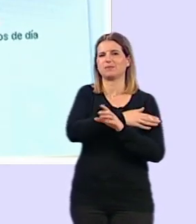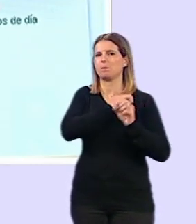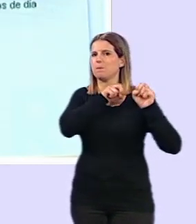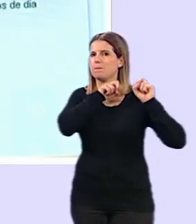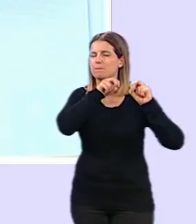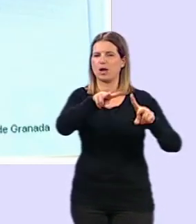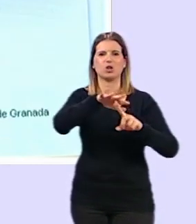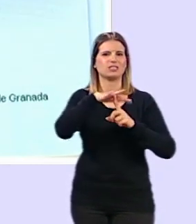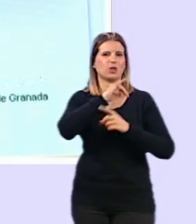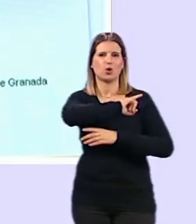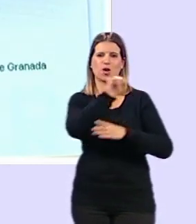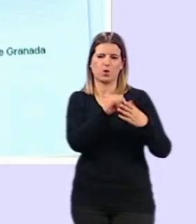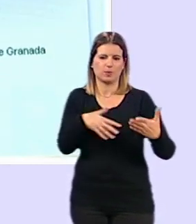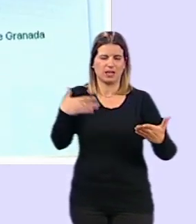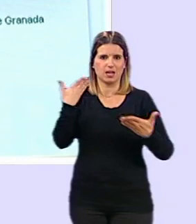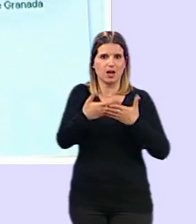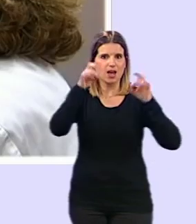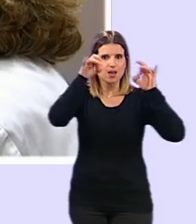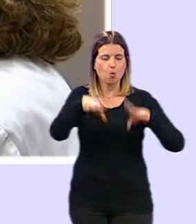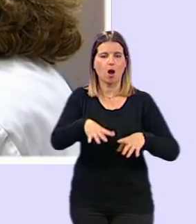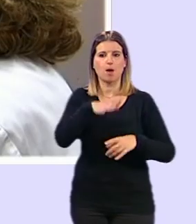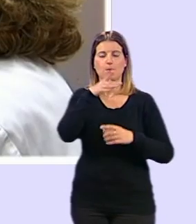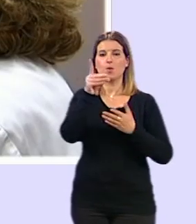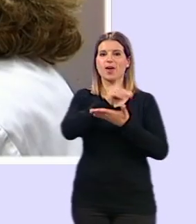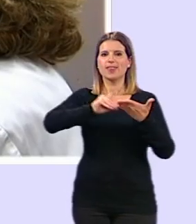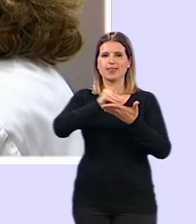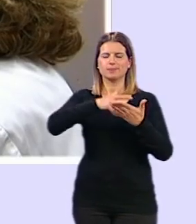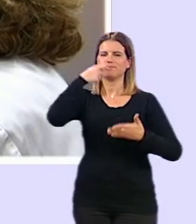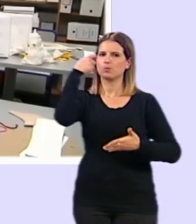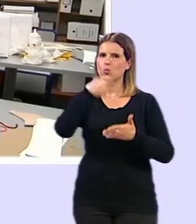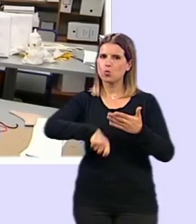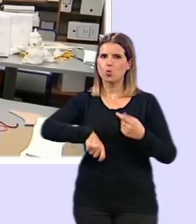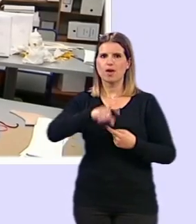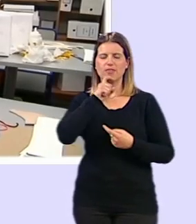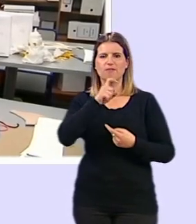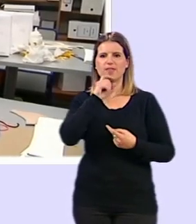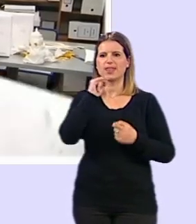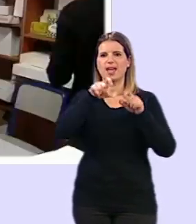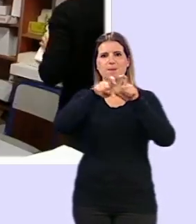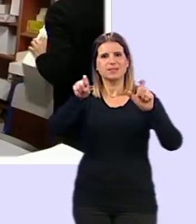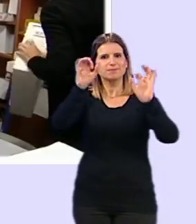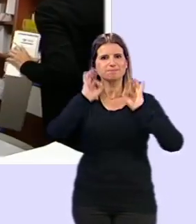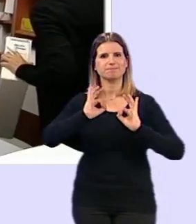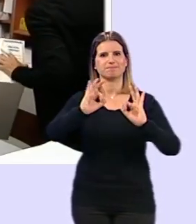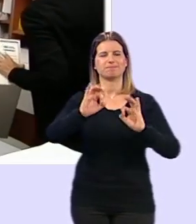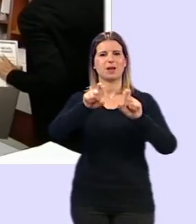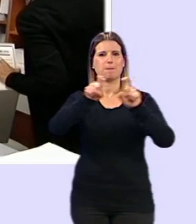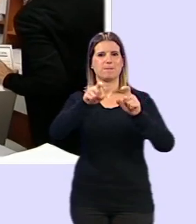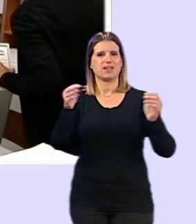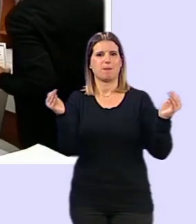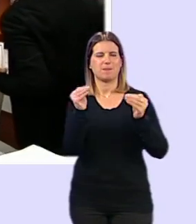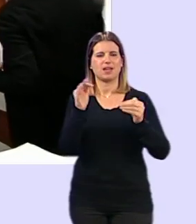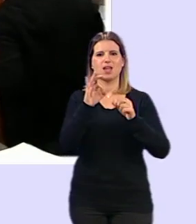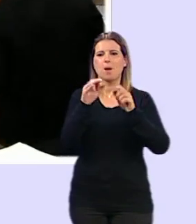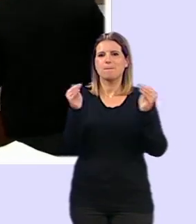la anterior crisis económica. Los datos reflejan la dura realidad a la que se enfrentan las empresas especialmente las pymes y micropines